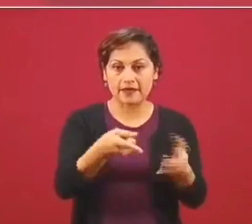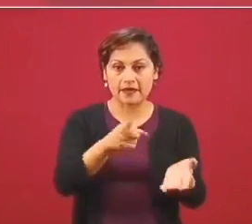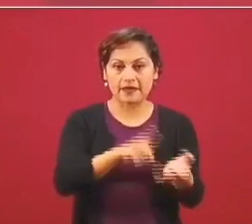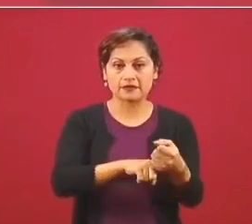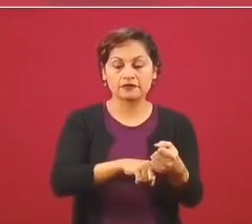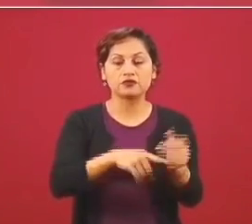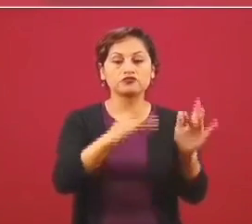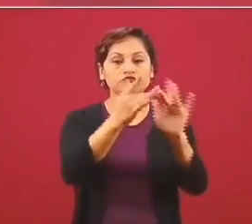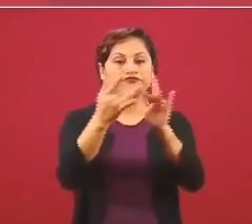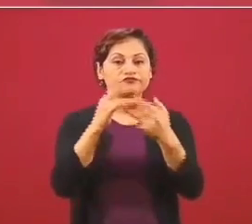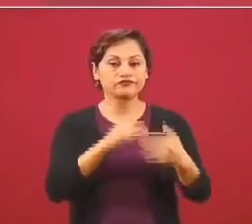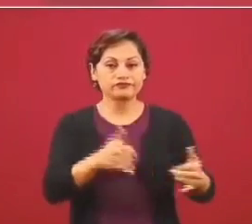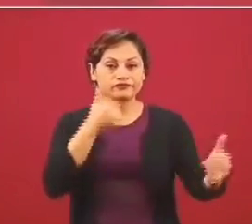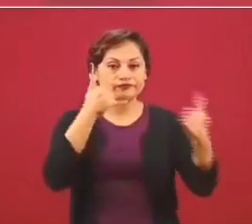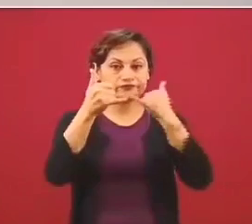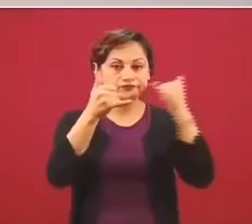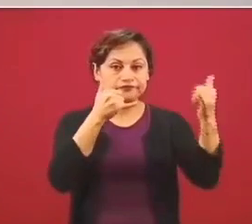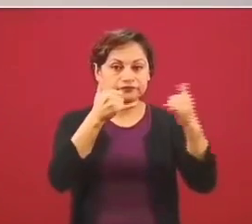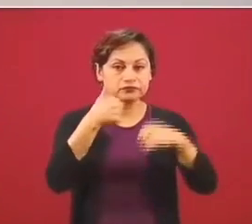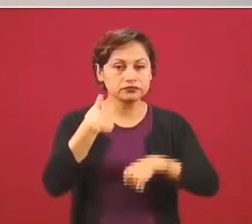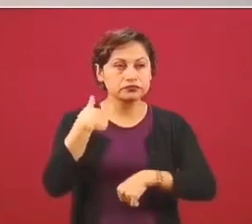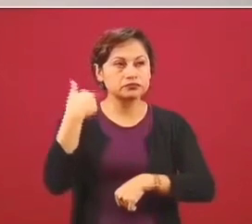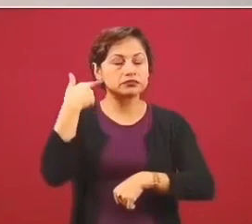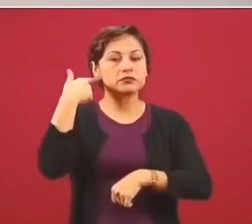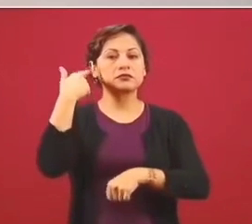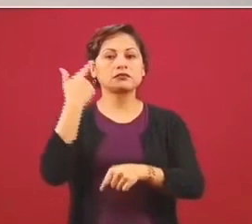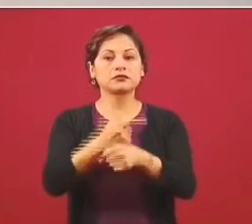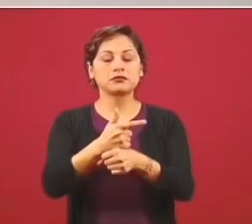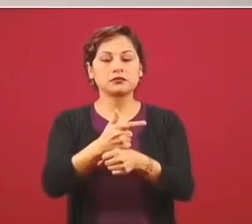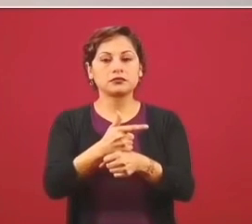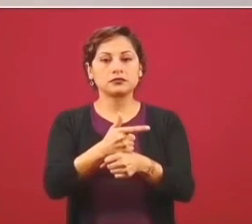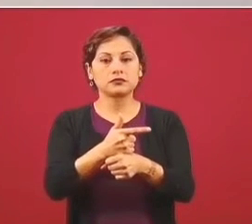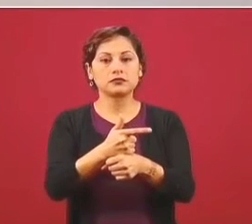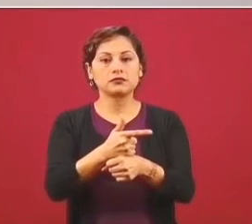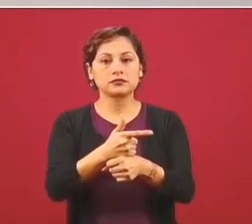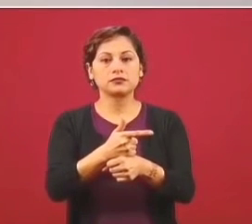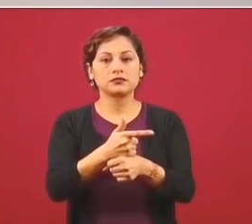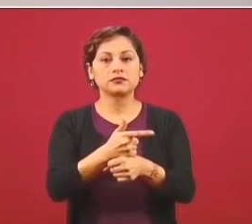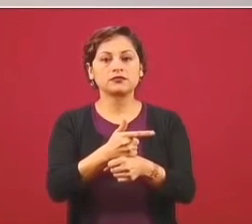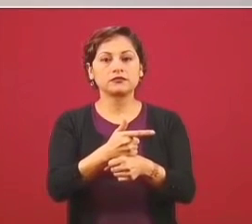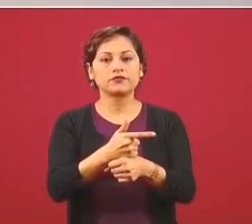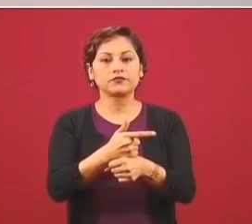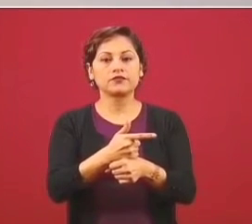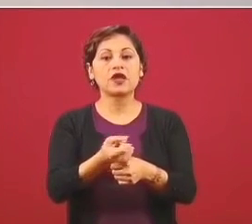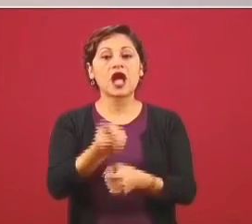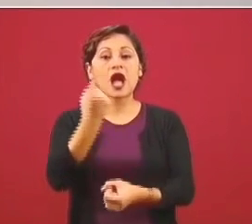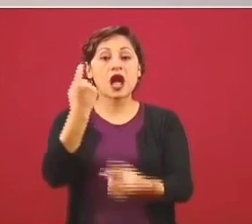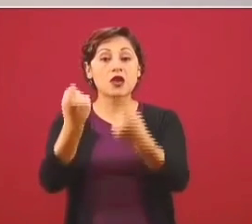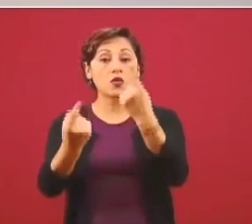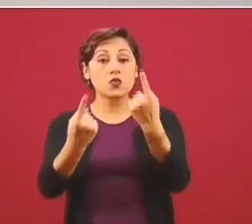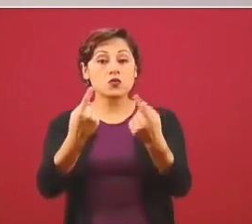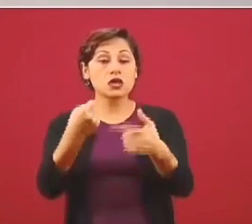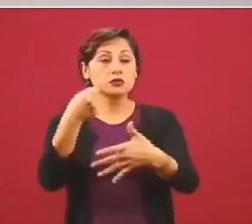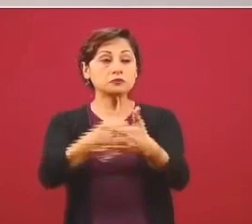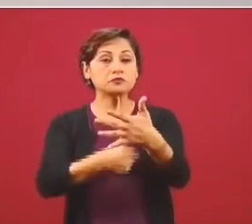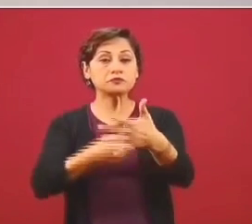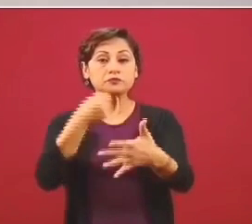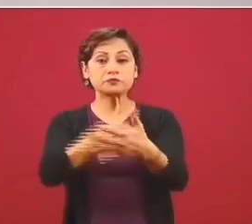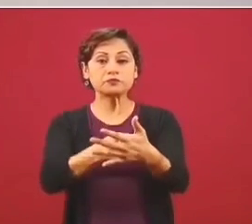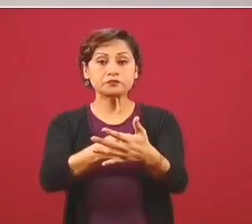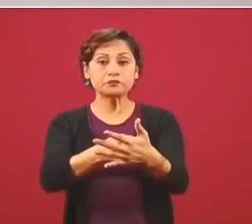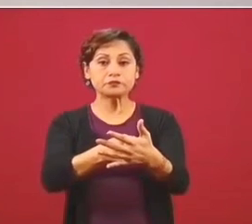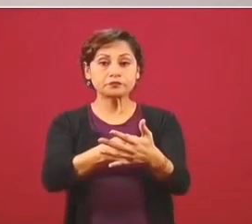escuché que había algunas protestas, porque